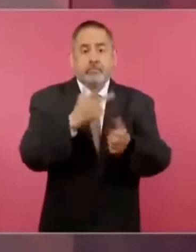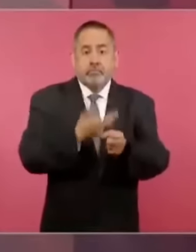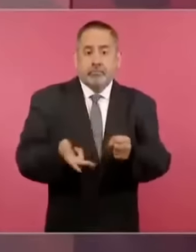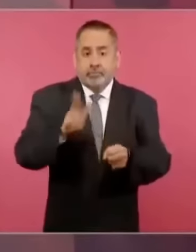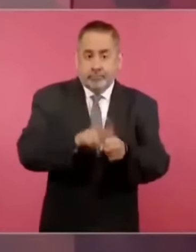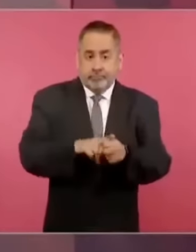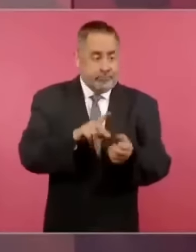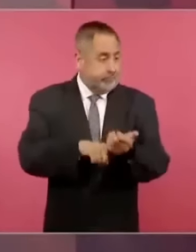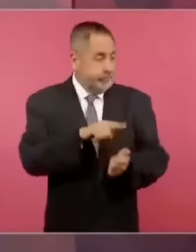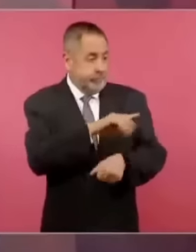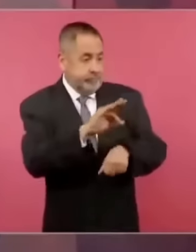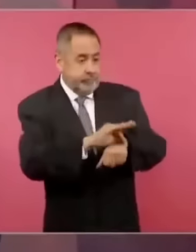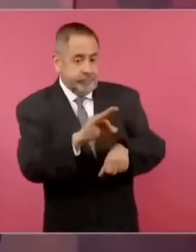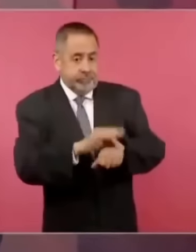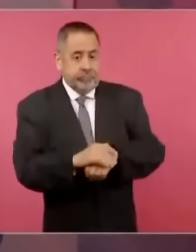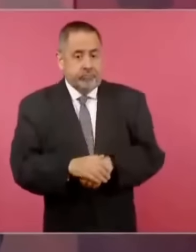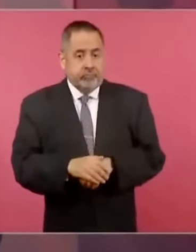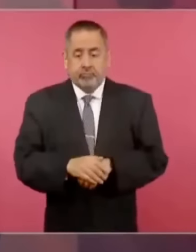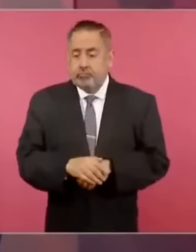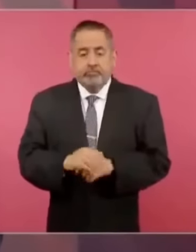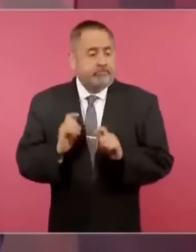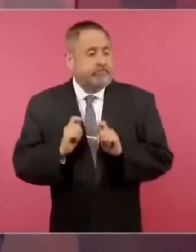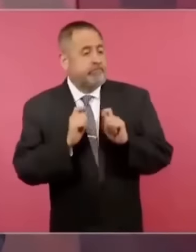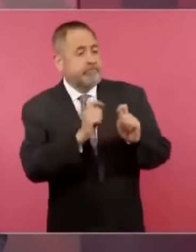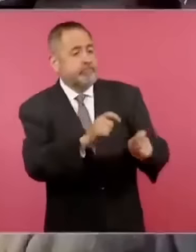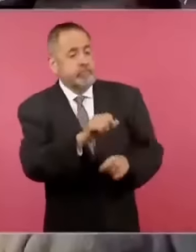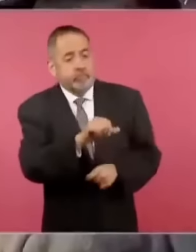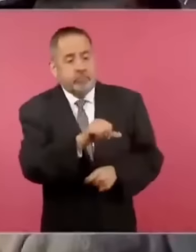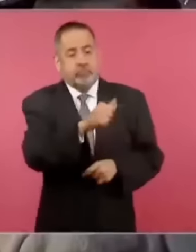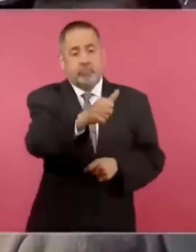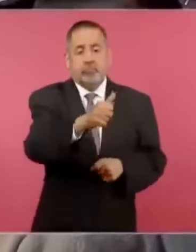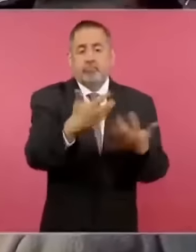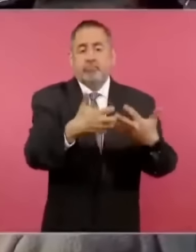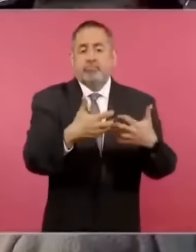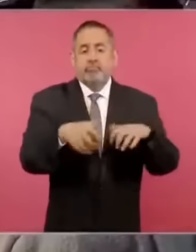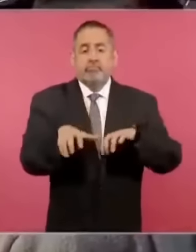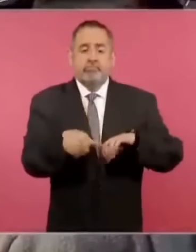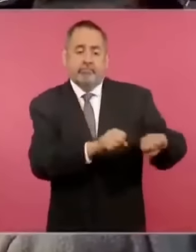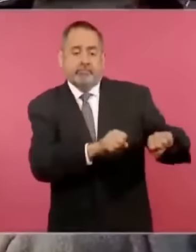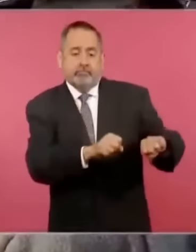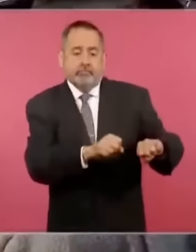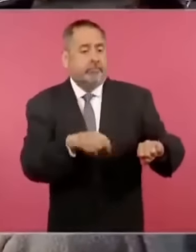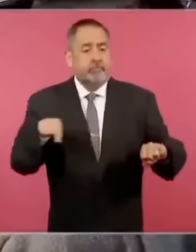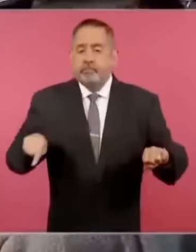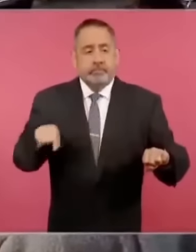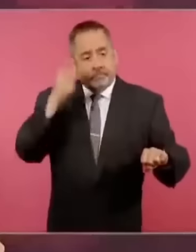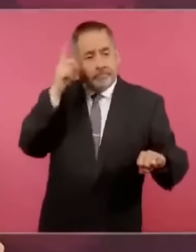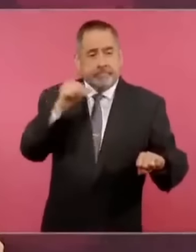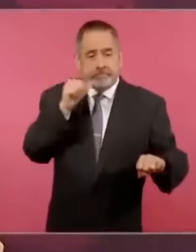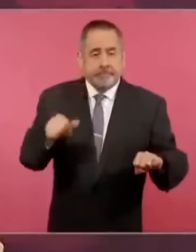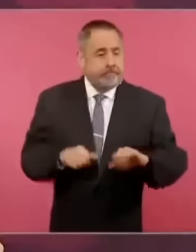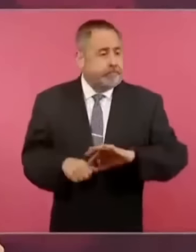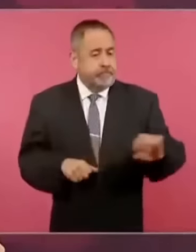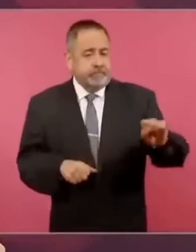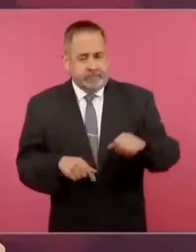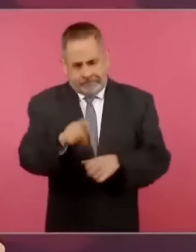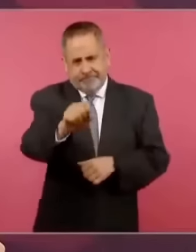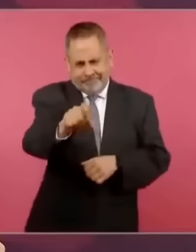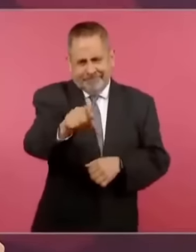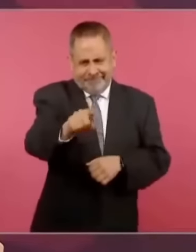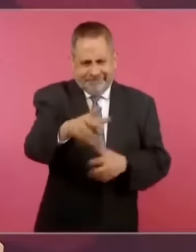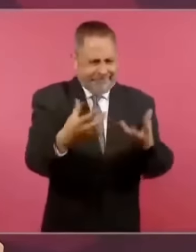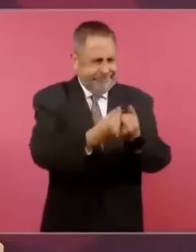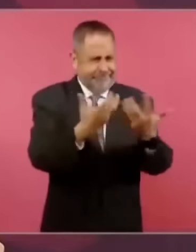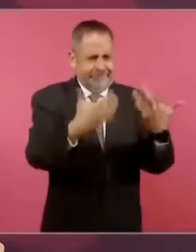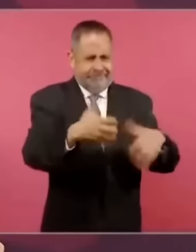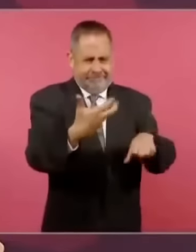estaban subrogadas, privatizadas, y sí son todas esas empresas